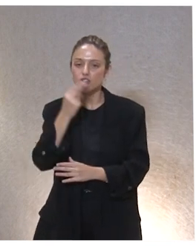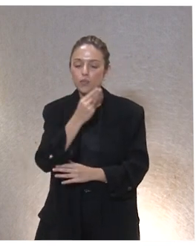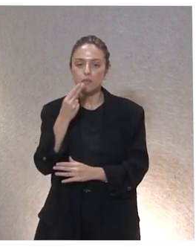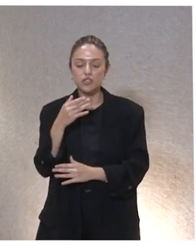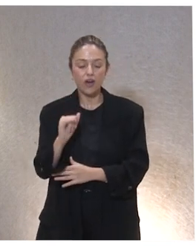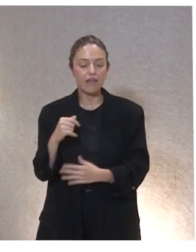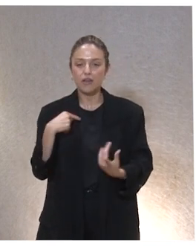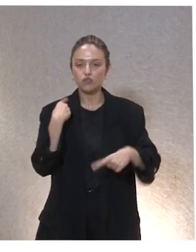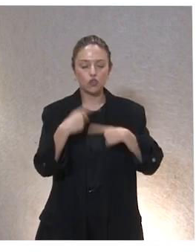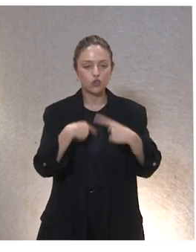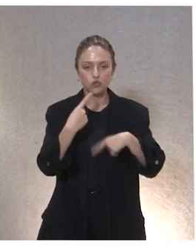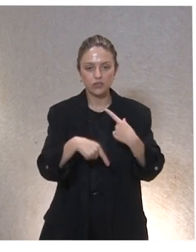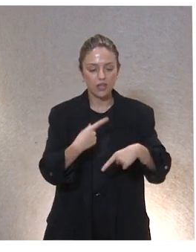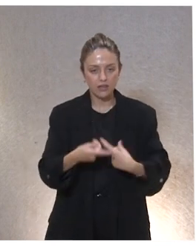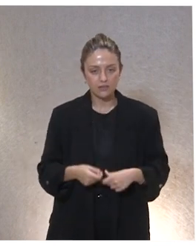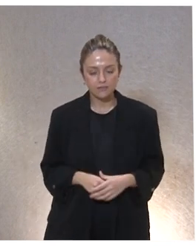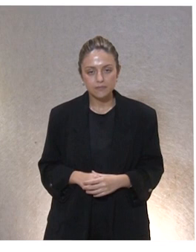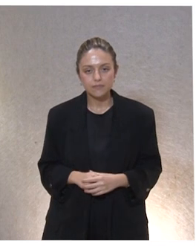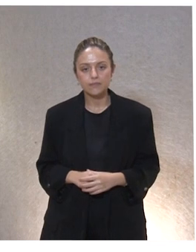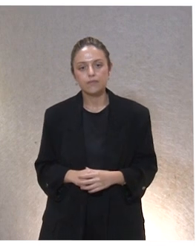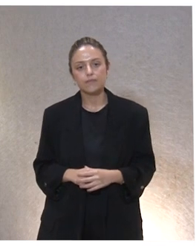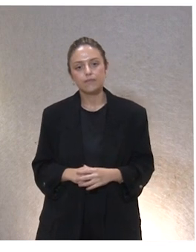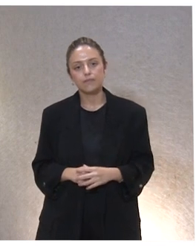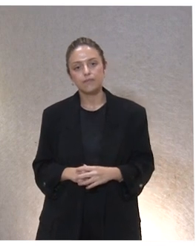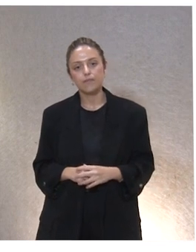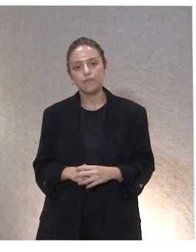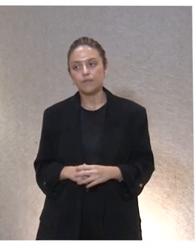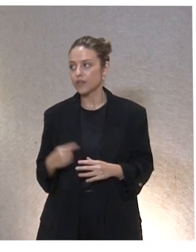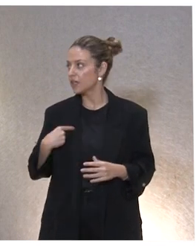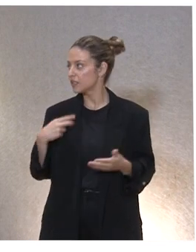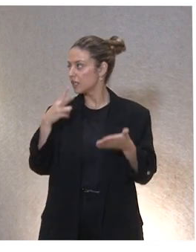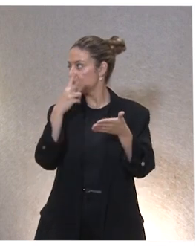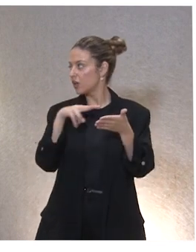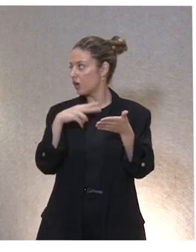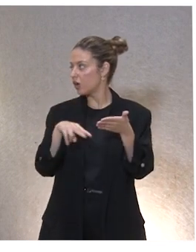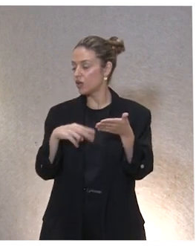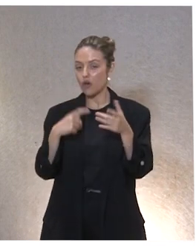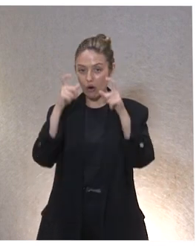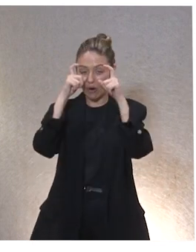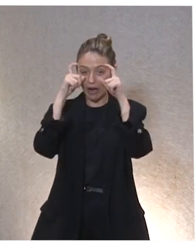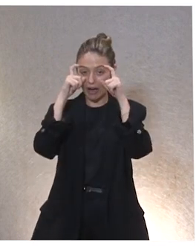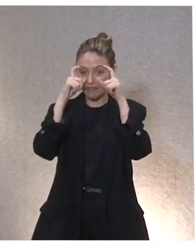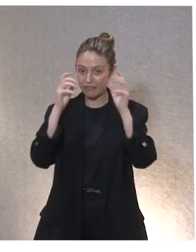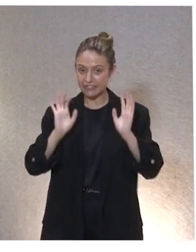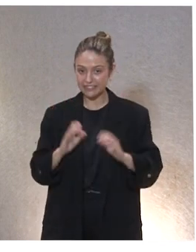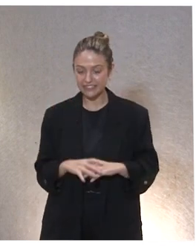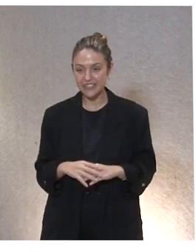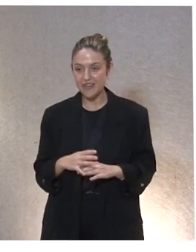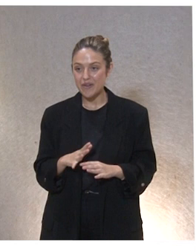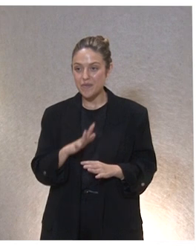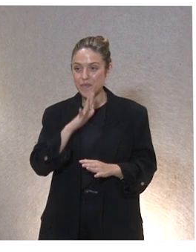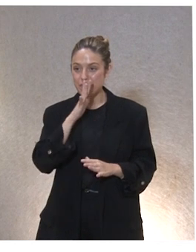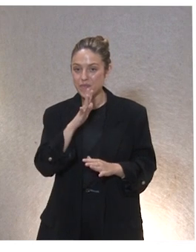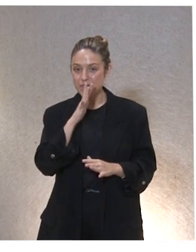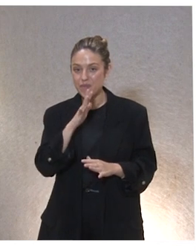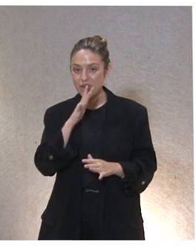día a día como decía Gloria a mí está que no la leo no sé si me tendrás que dejar unas gafas porque me dijeron